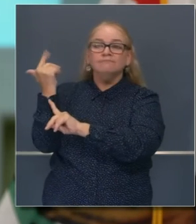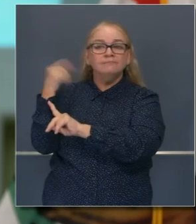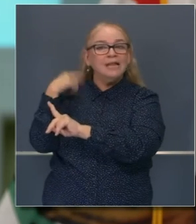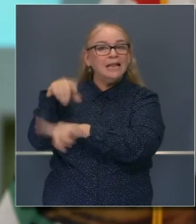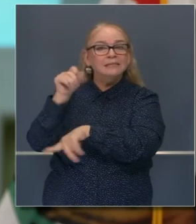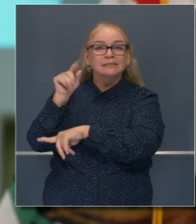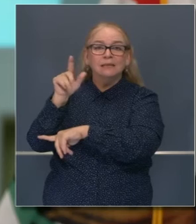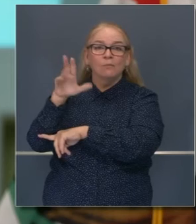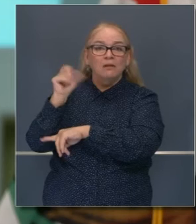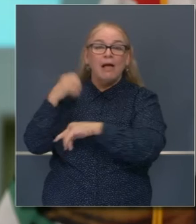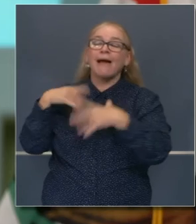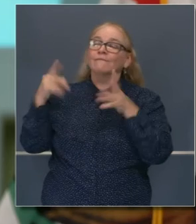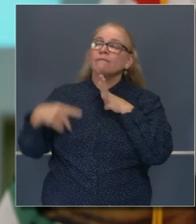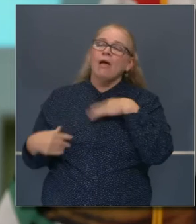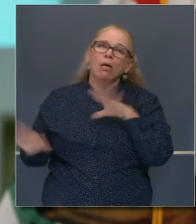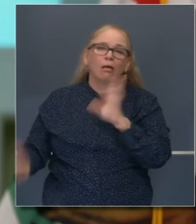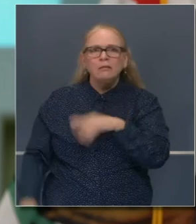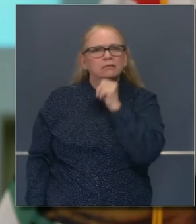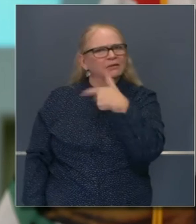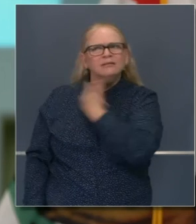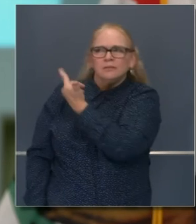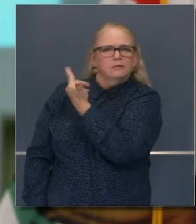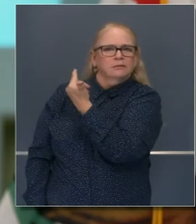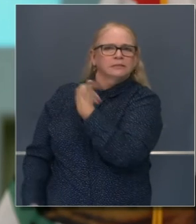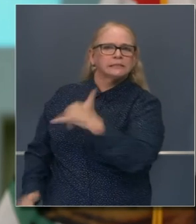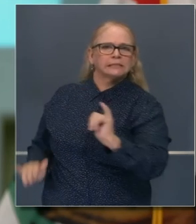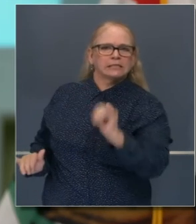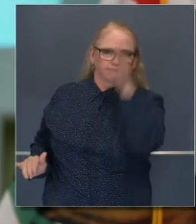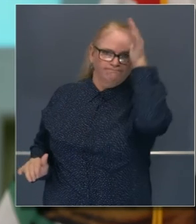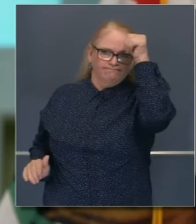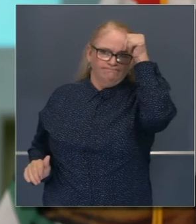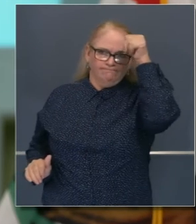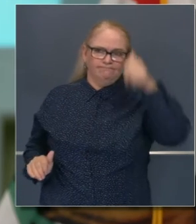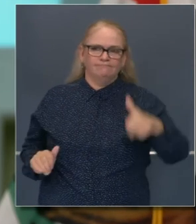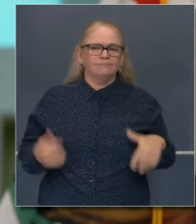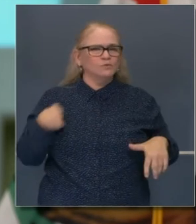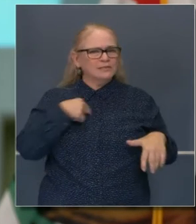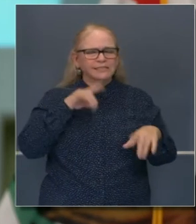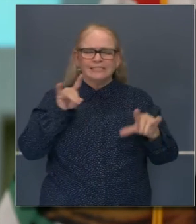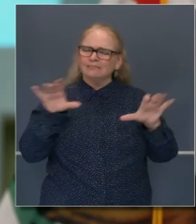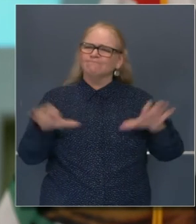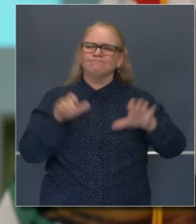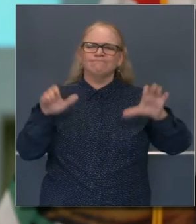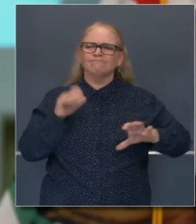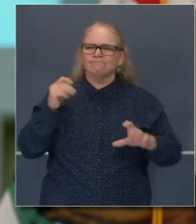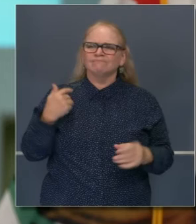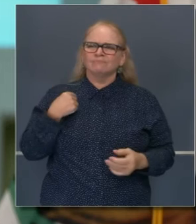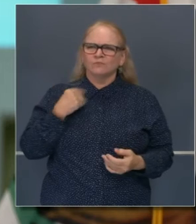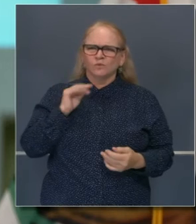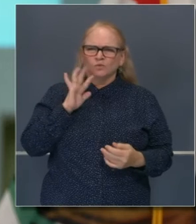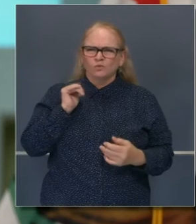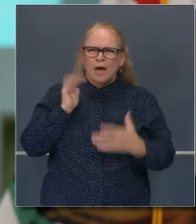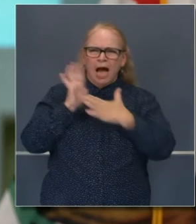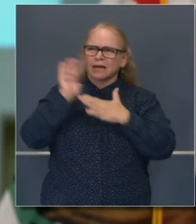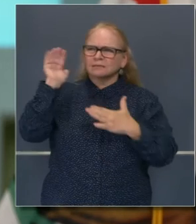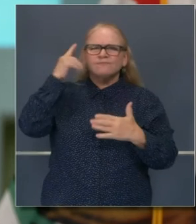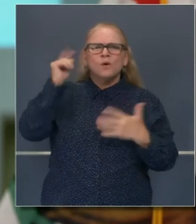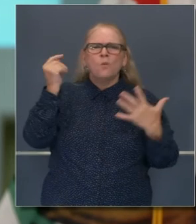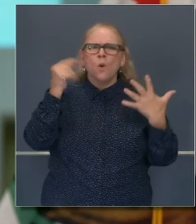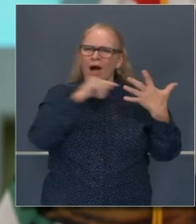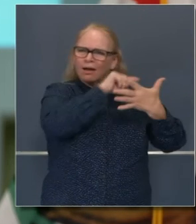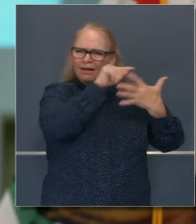Y no solo que hemos sido franco, también hemos sido muy prescriptivos sobre lo que queremos